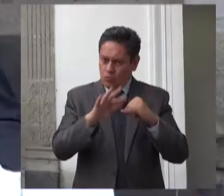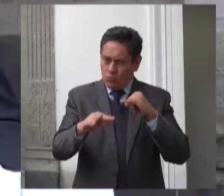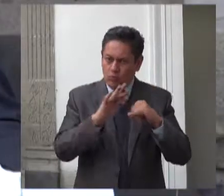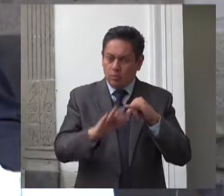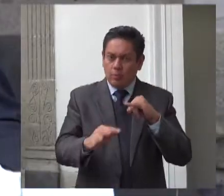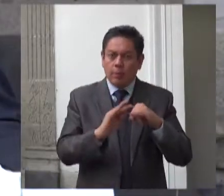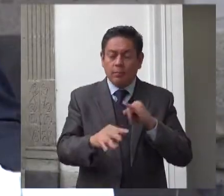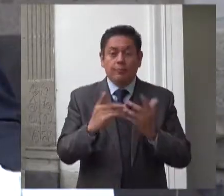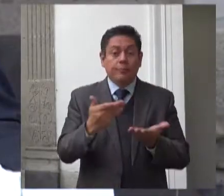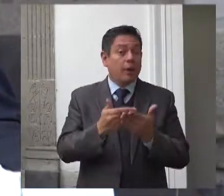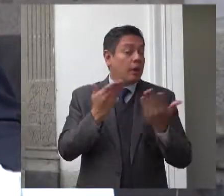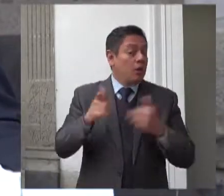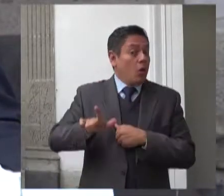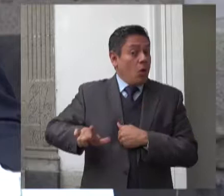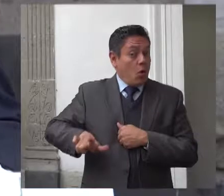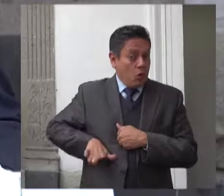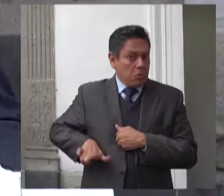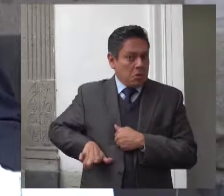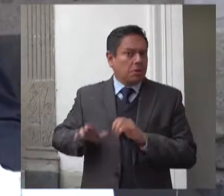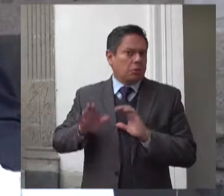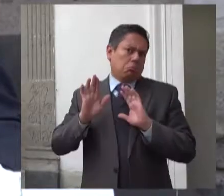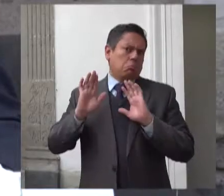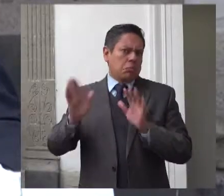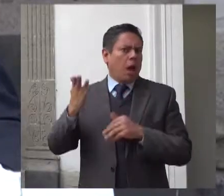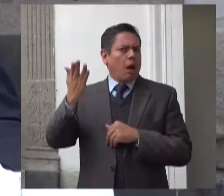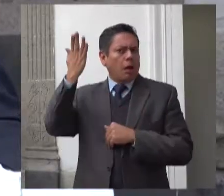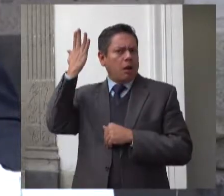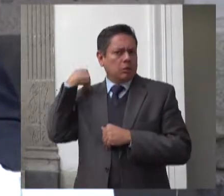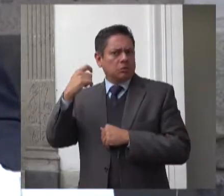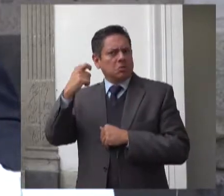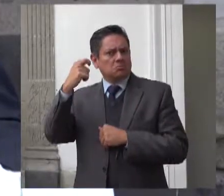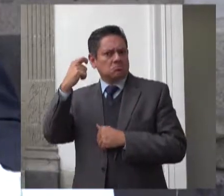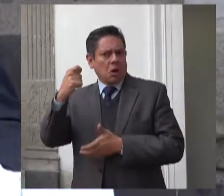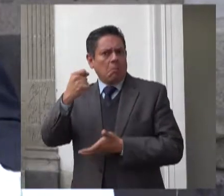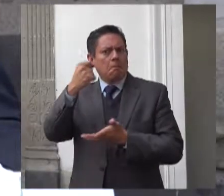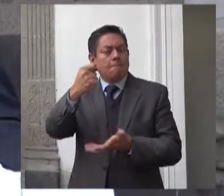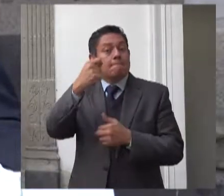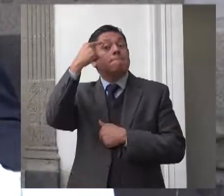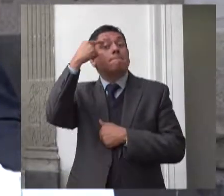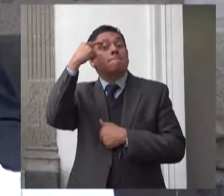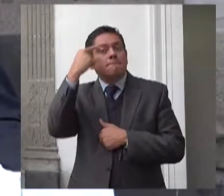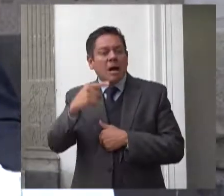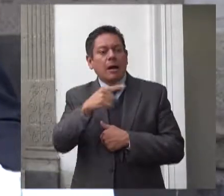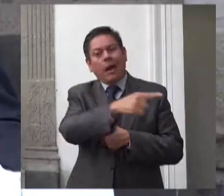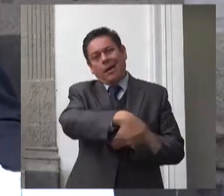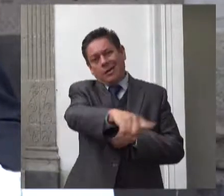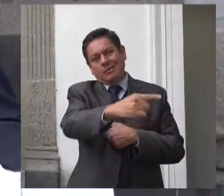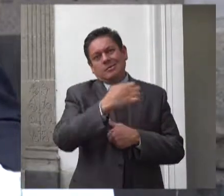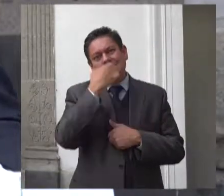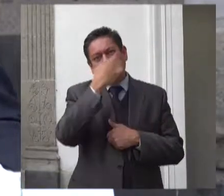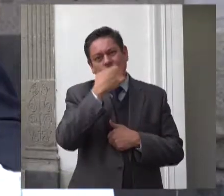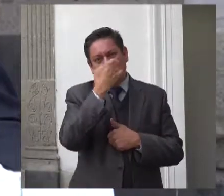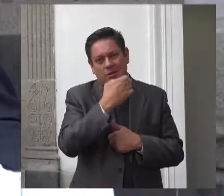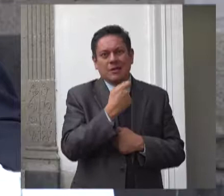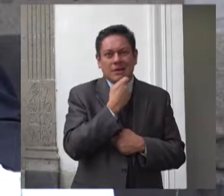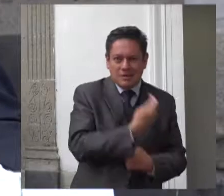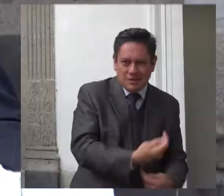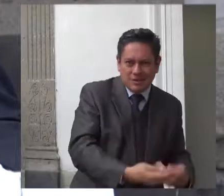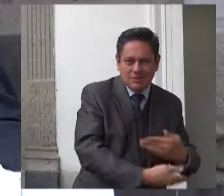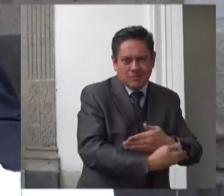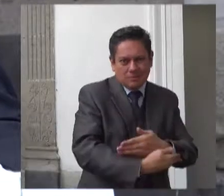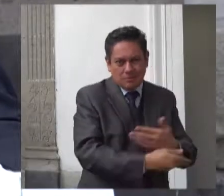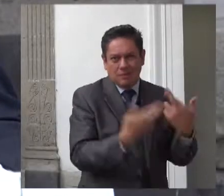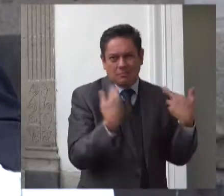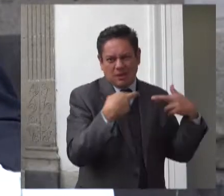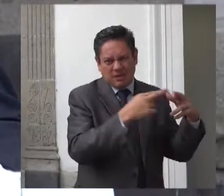inversión considerable en la capacitación y certificación de responsables de estancias se deberá dar